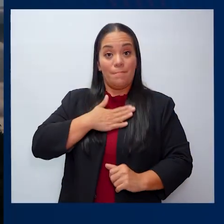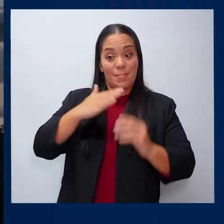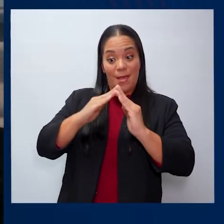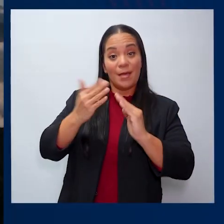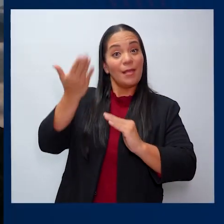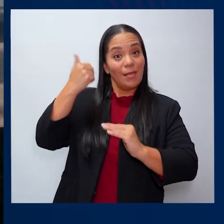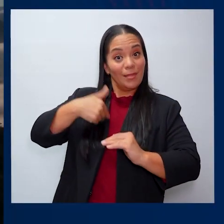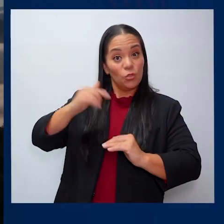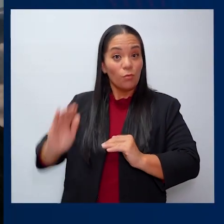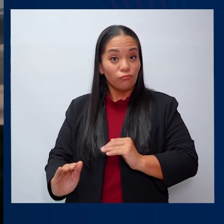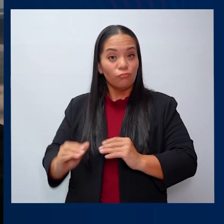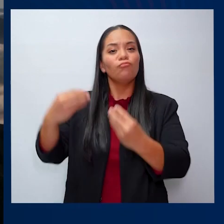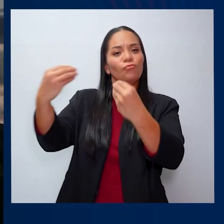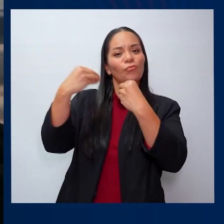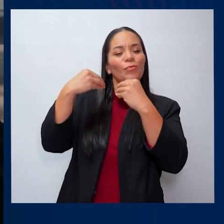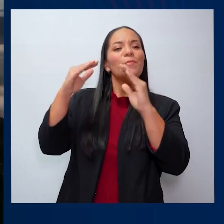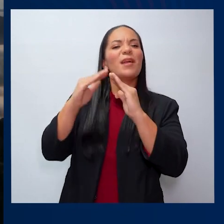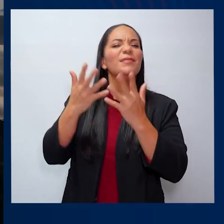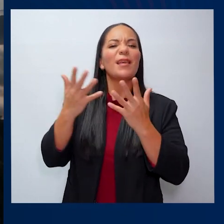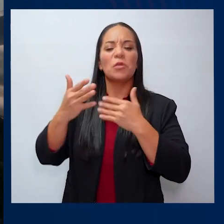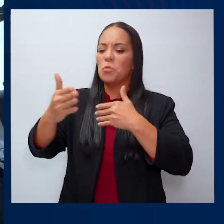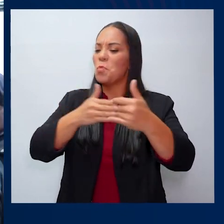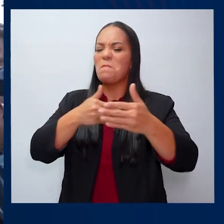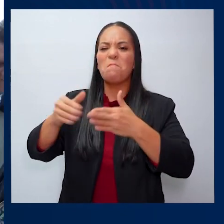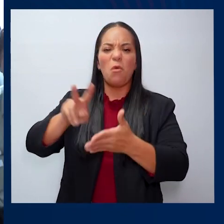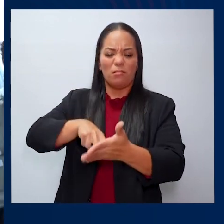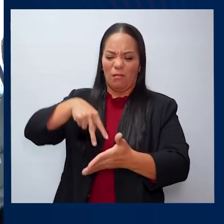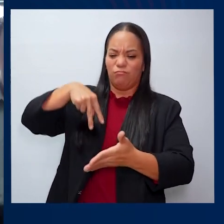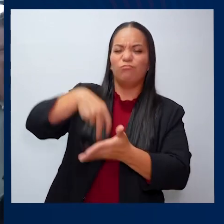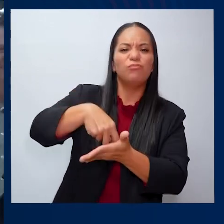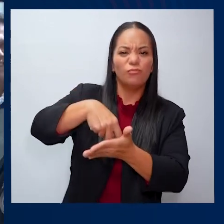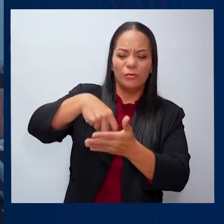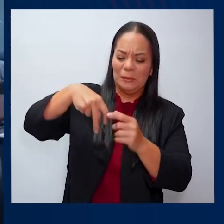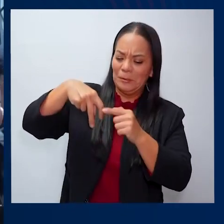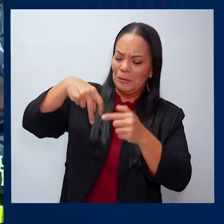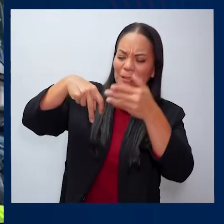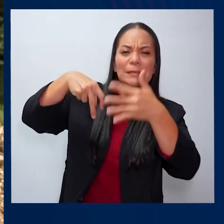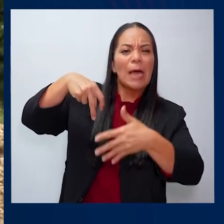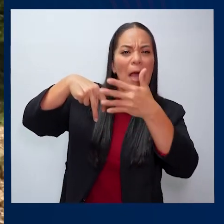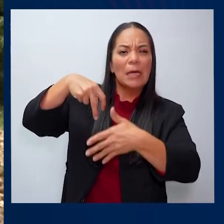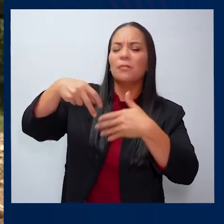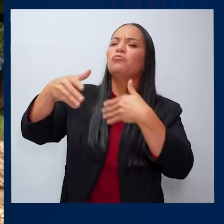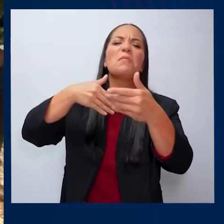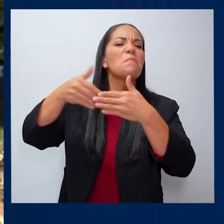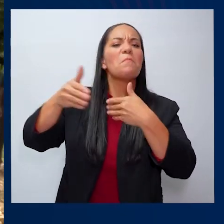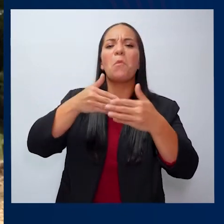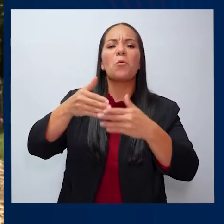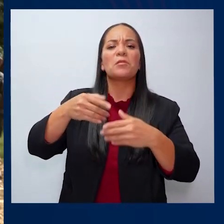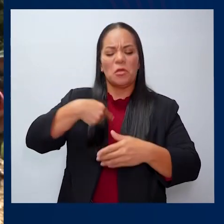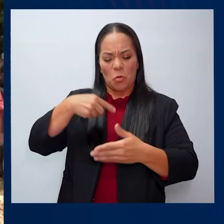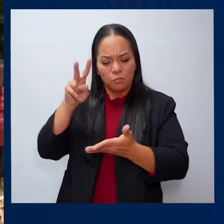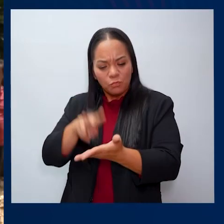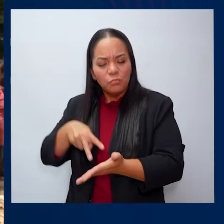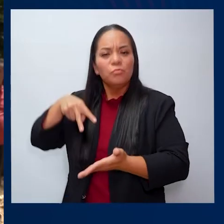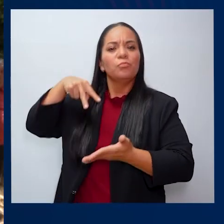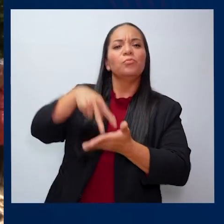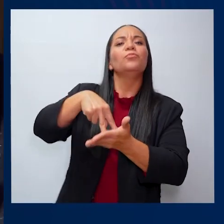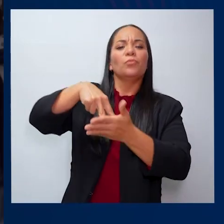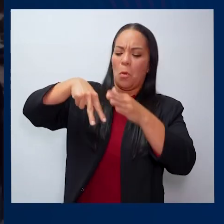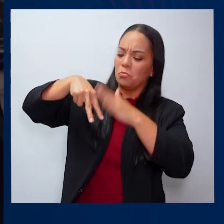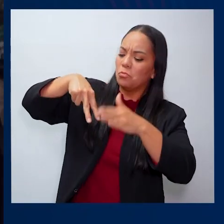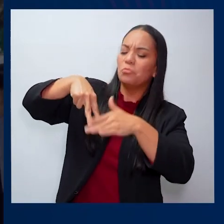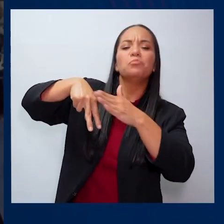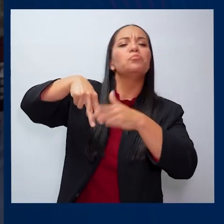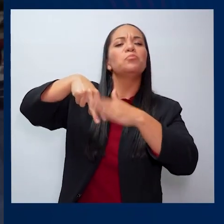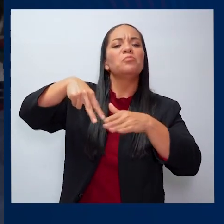A mí en mi casa me enseñaron desde chiquillo que no importa la caída, sino que lo importante es el momento en que uno dice me